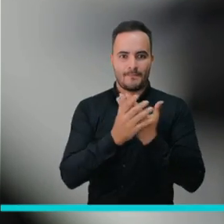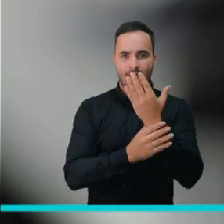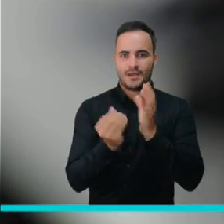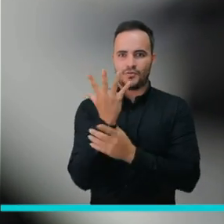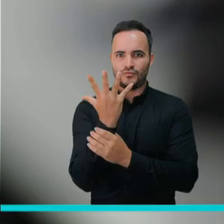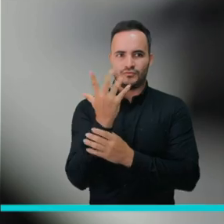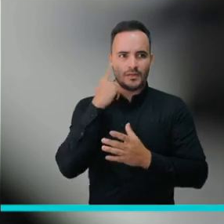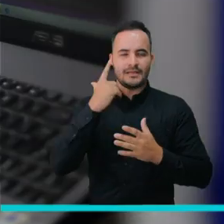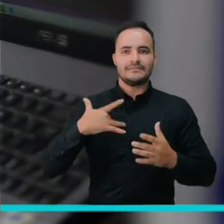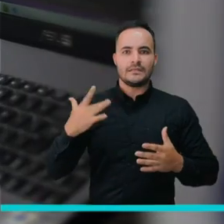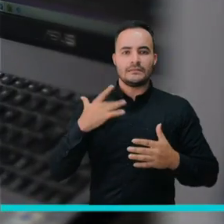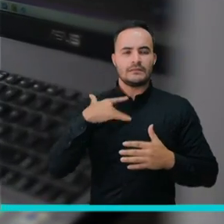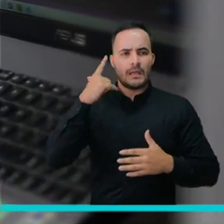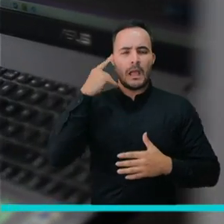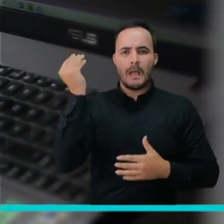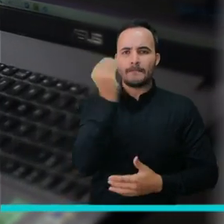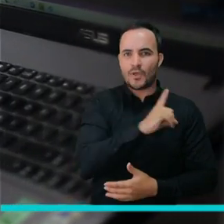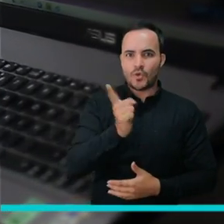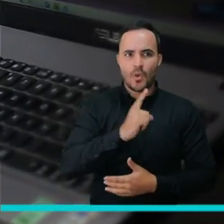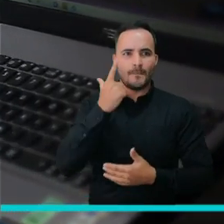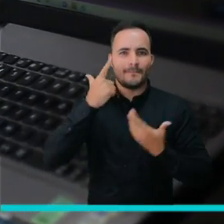más inmersivo, más real.